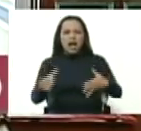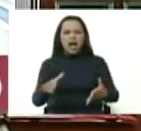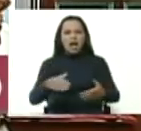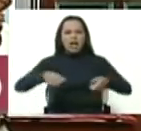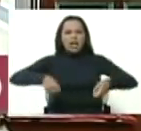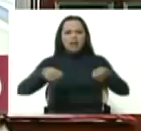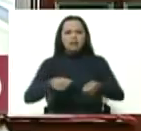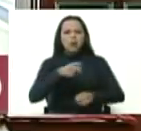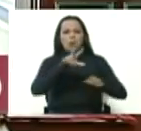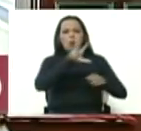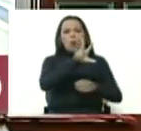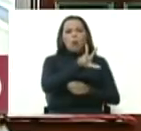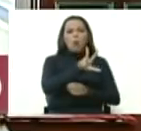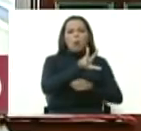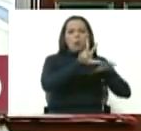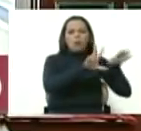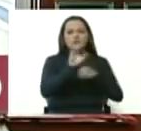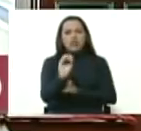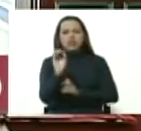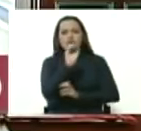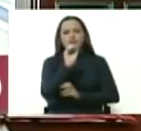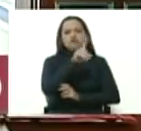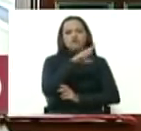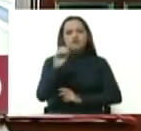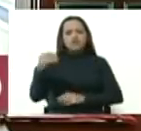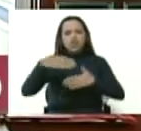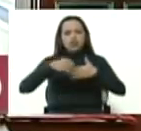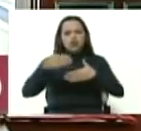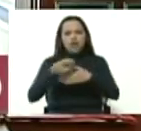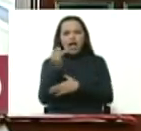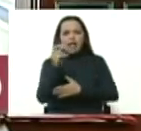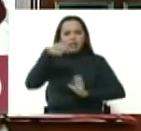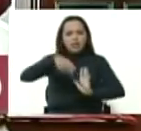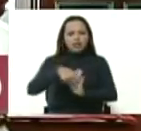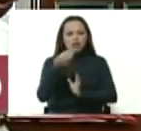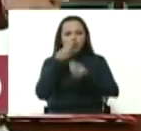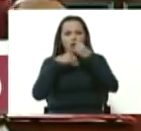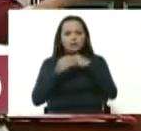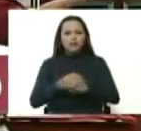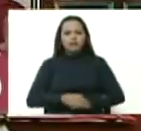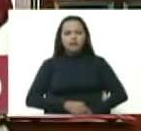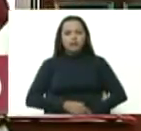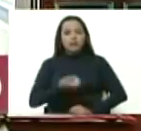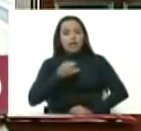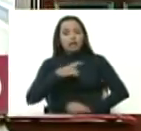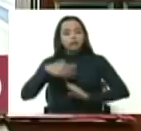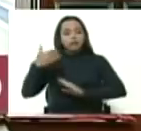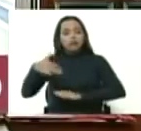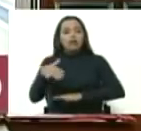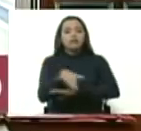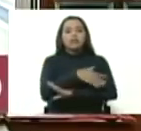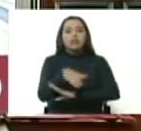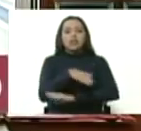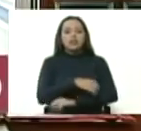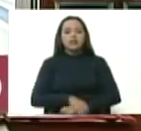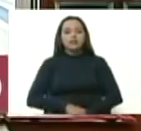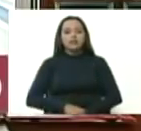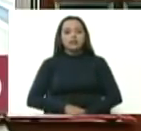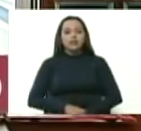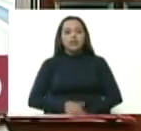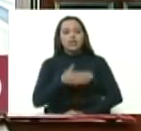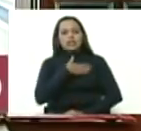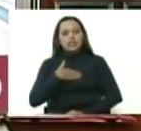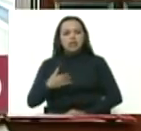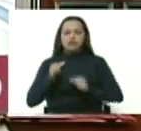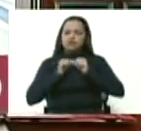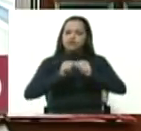dijeron 80, 100 dólares. El contenido. A precios capitalistas de la calle. Yo quiero que siga